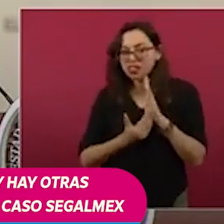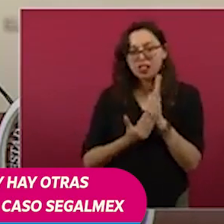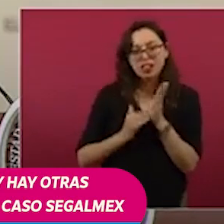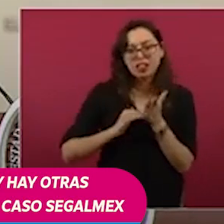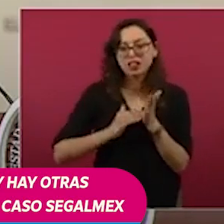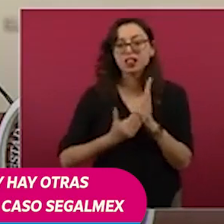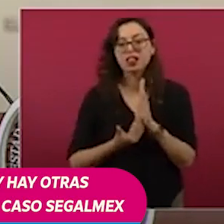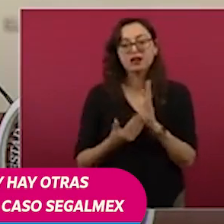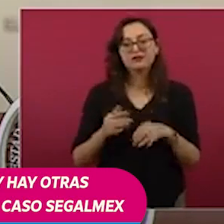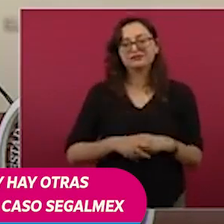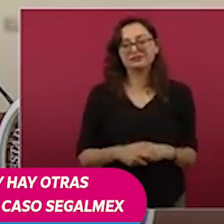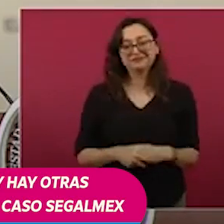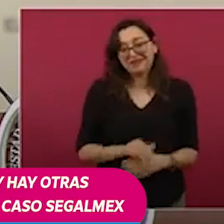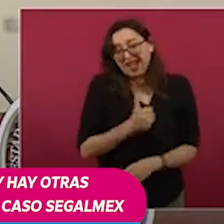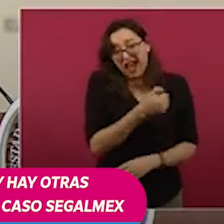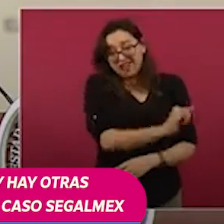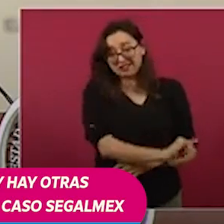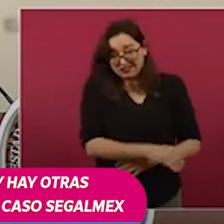Investigaciones, por ejemplo,